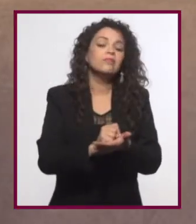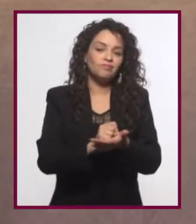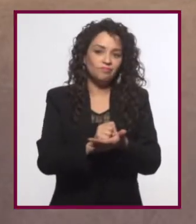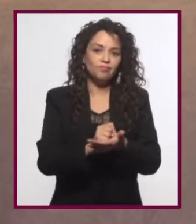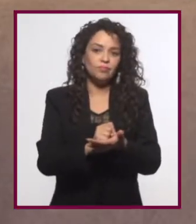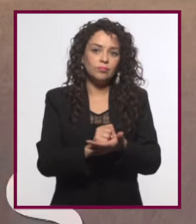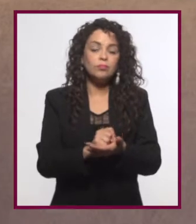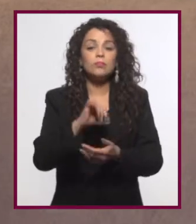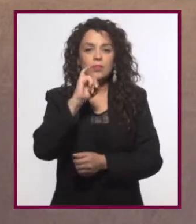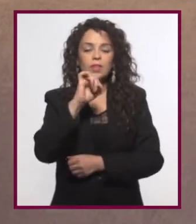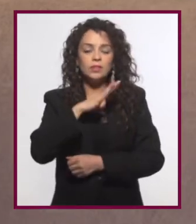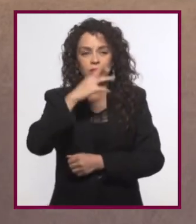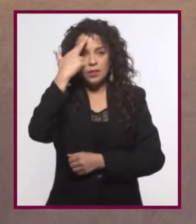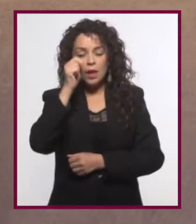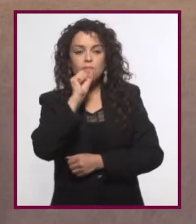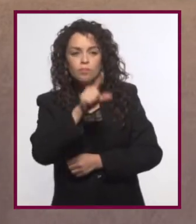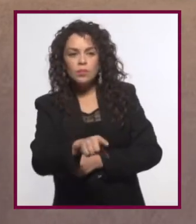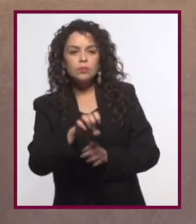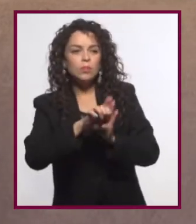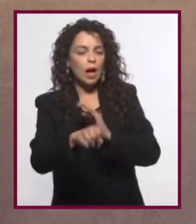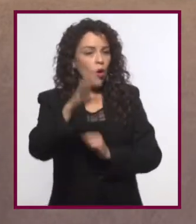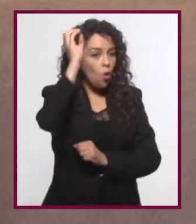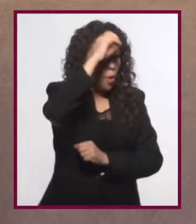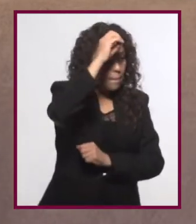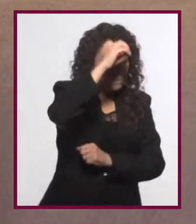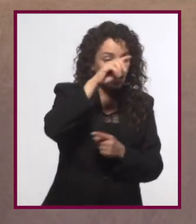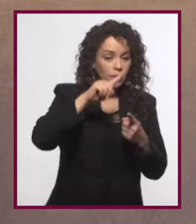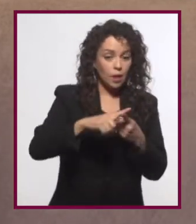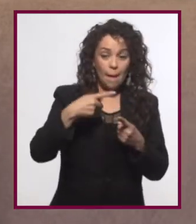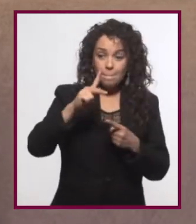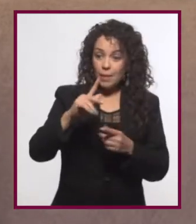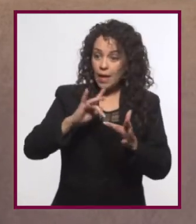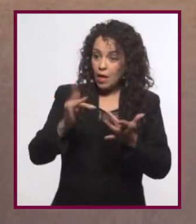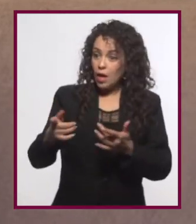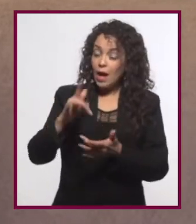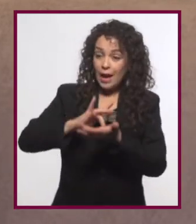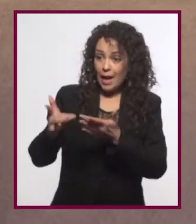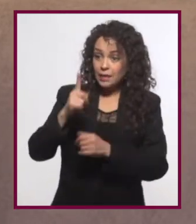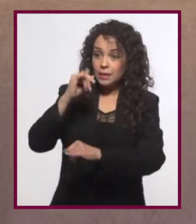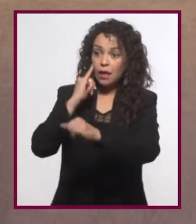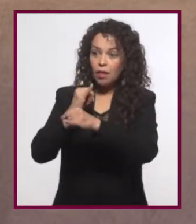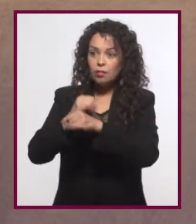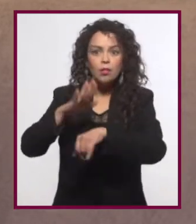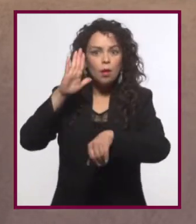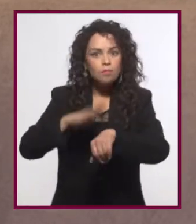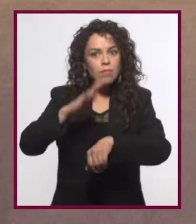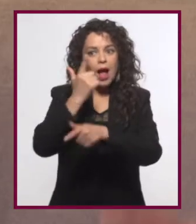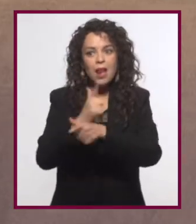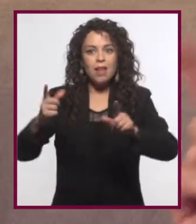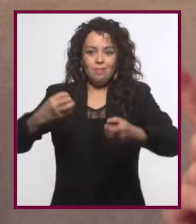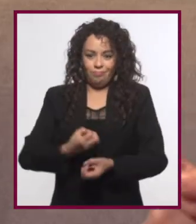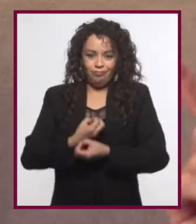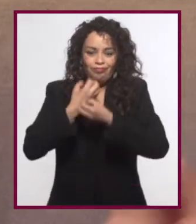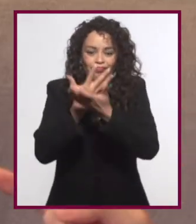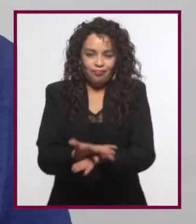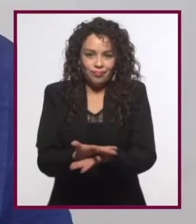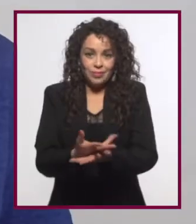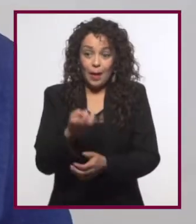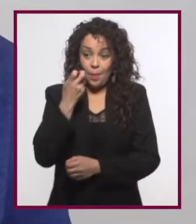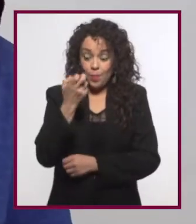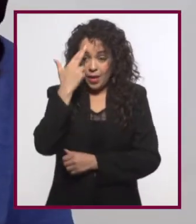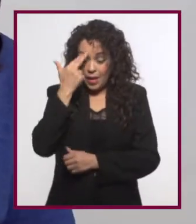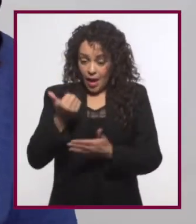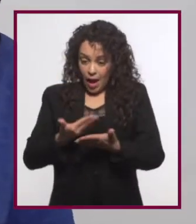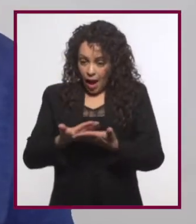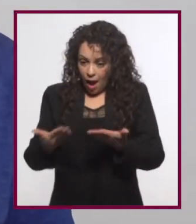también lo eran las opiniones. Aunque Internet ha abierto la posibilidad de una mayor libertad de expresión. Es por eso que ahora,